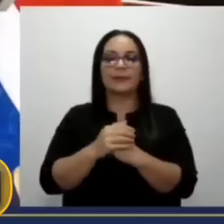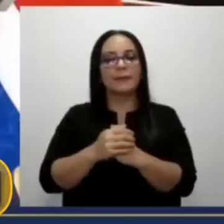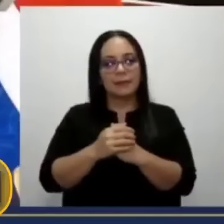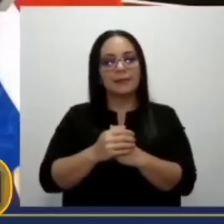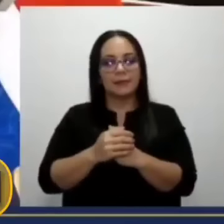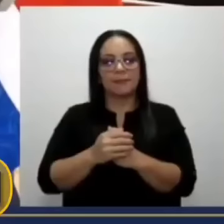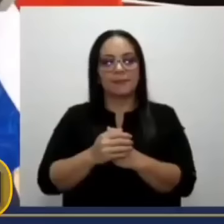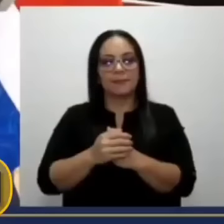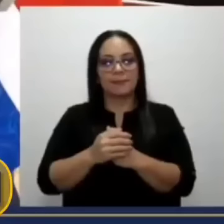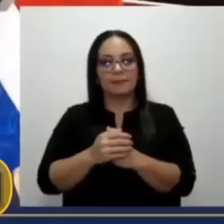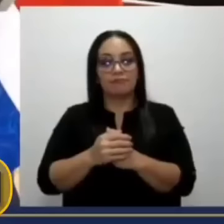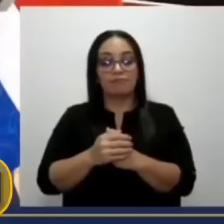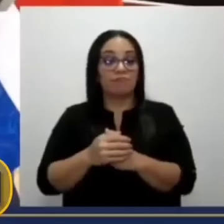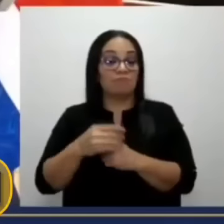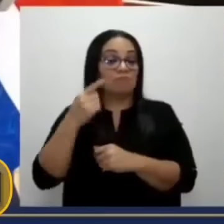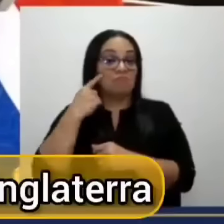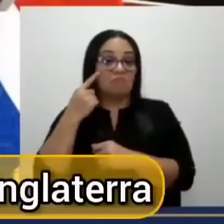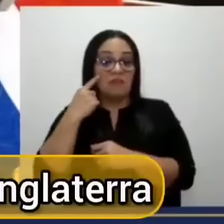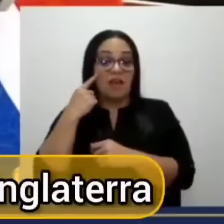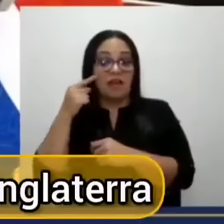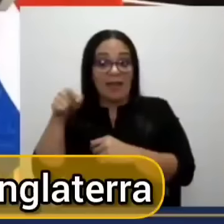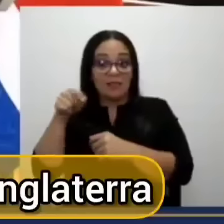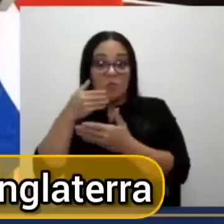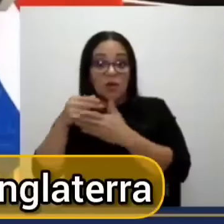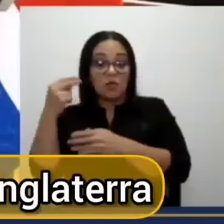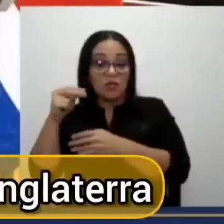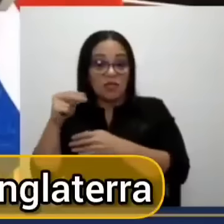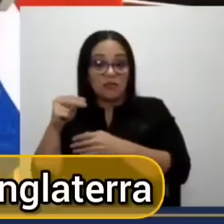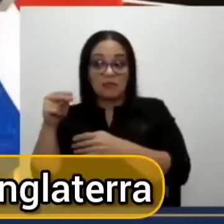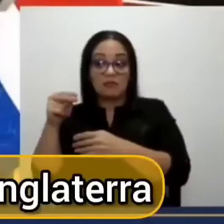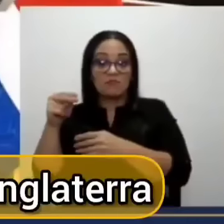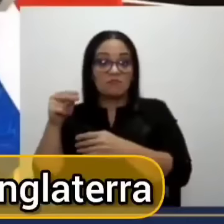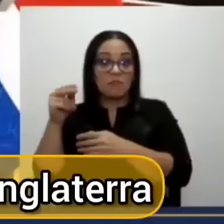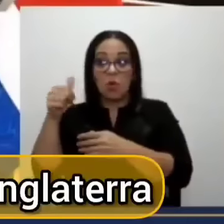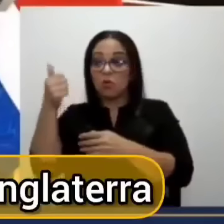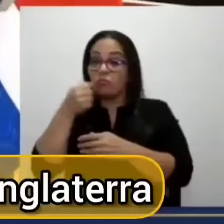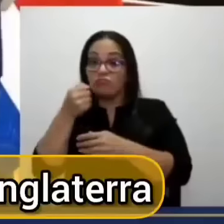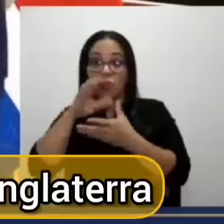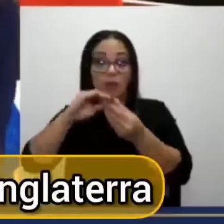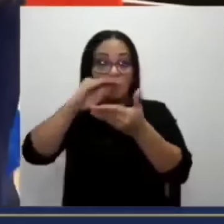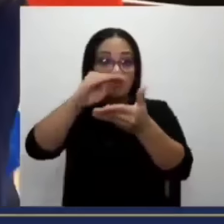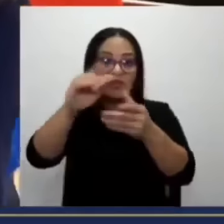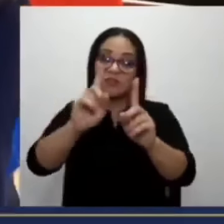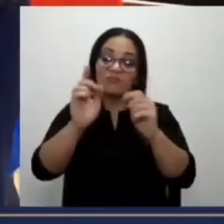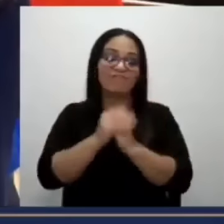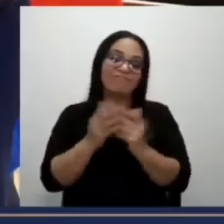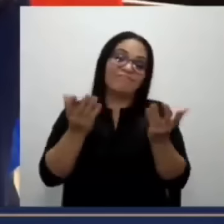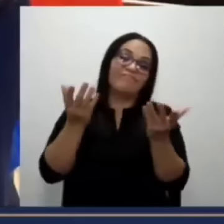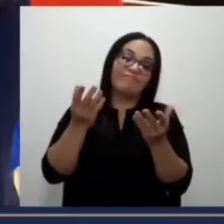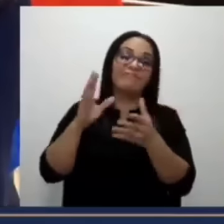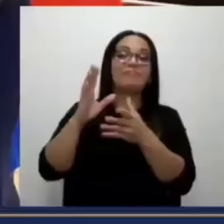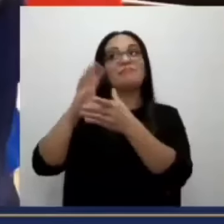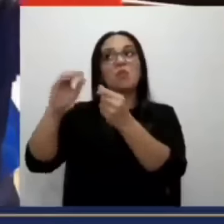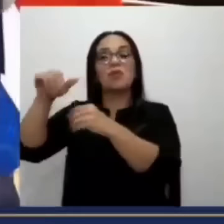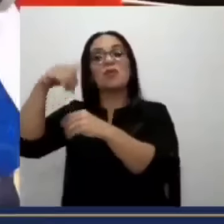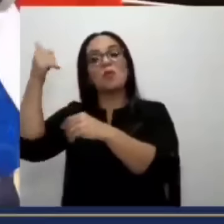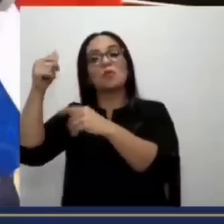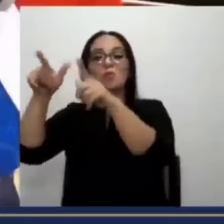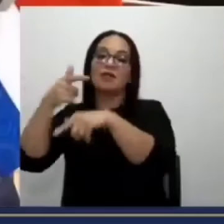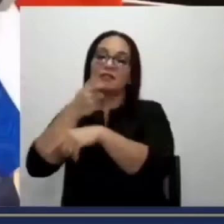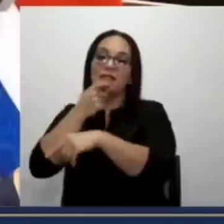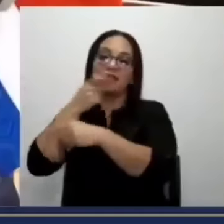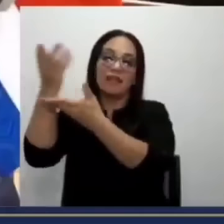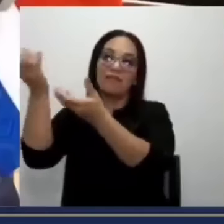lo que no le cuentan a usted, pero sí le cuentan al resto del mundo, desde Inglaterra. Muchísimas gracias. Los felicidades.